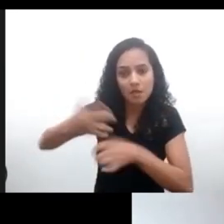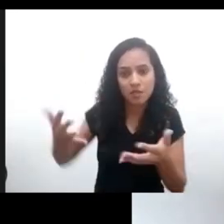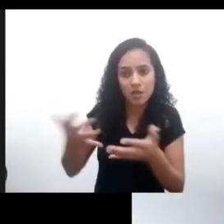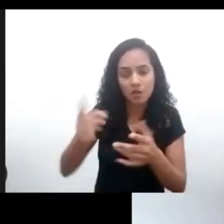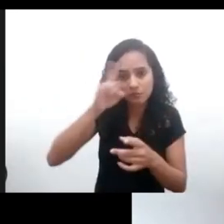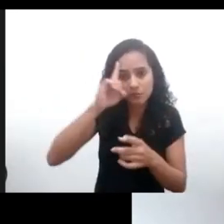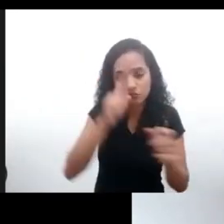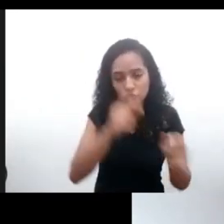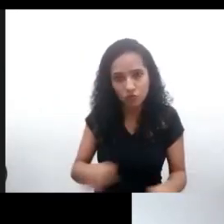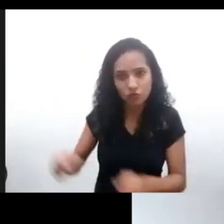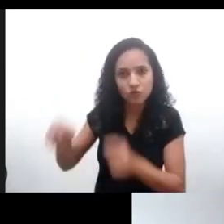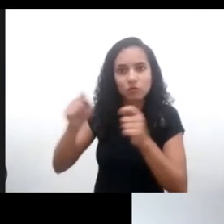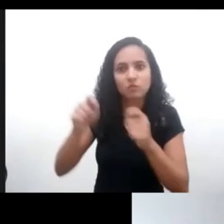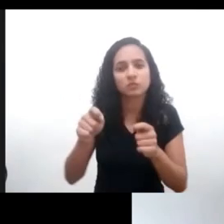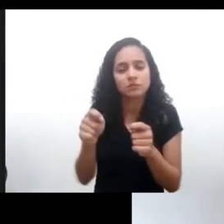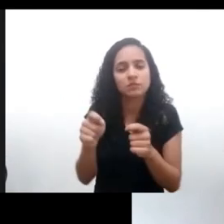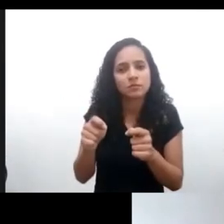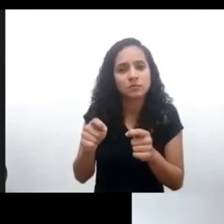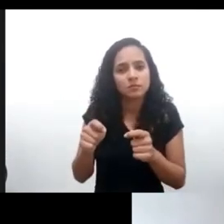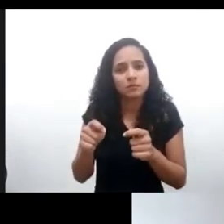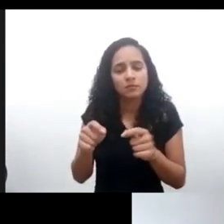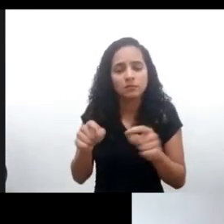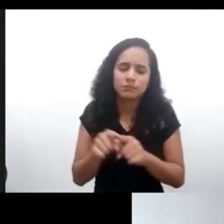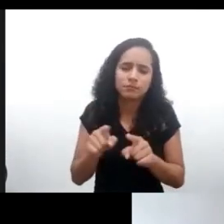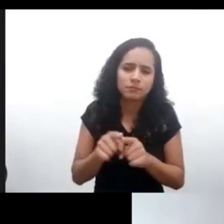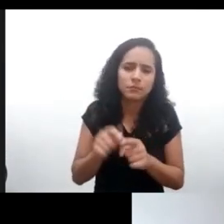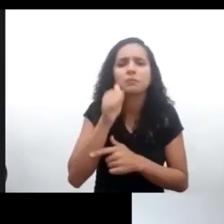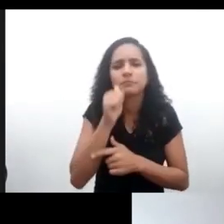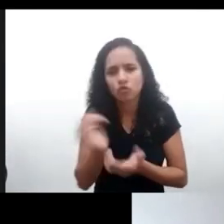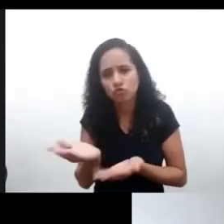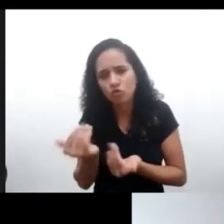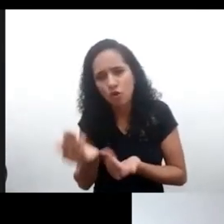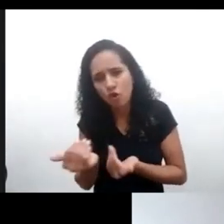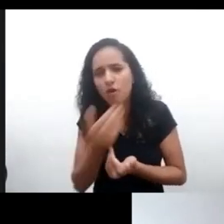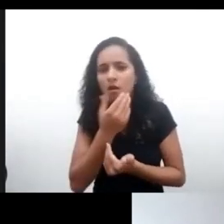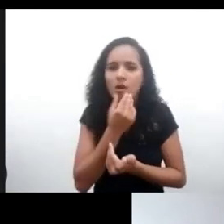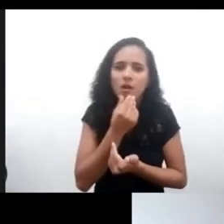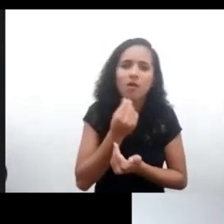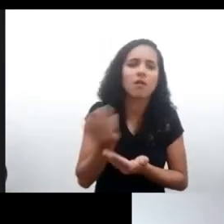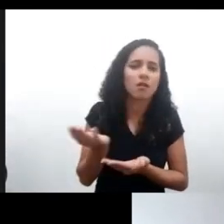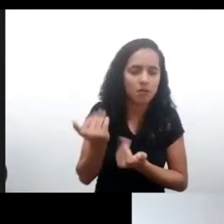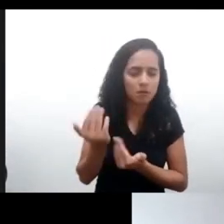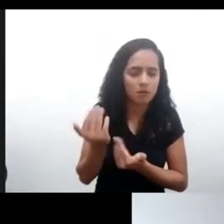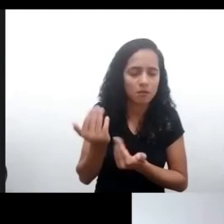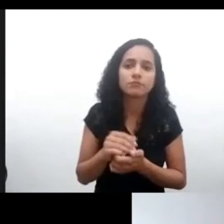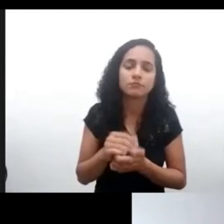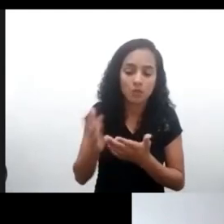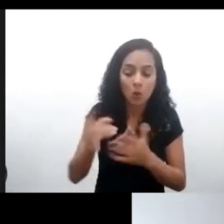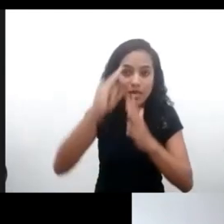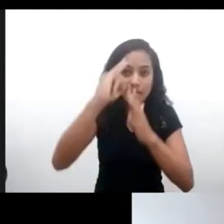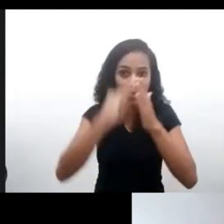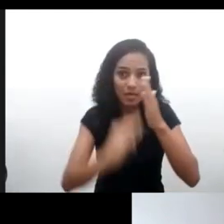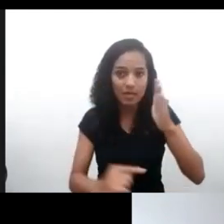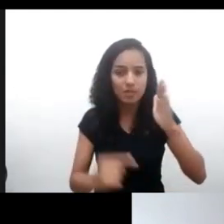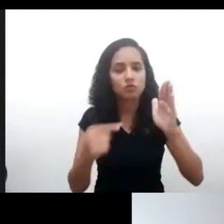por eso me parece muy relevante en este documento que las voces de las juventudes, no solo voces, sino perspectivas e ideas, estén